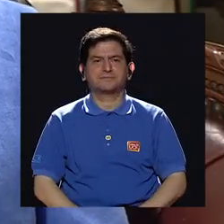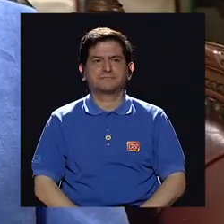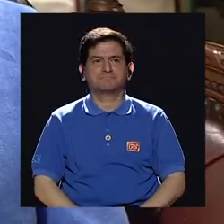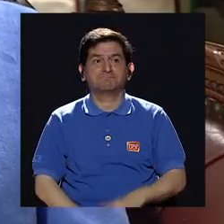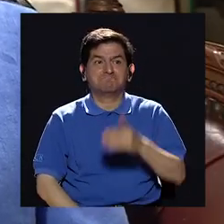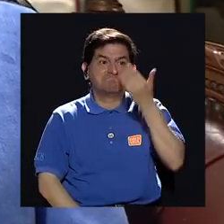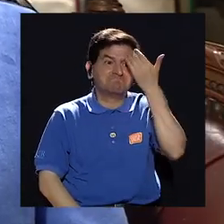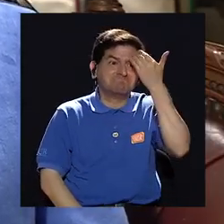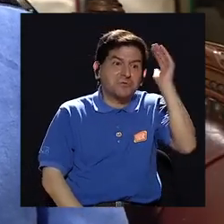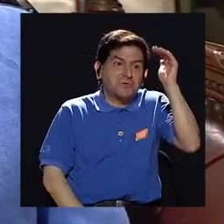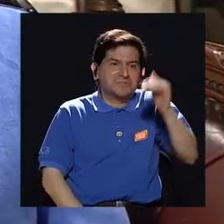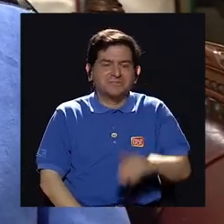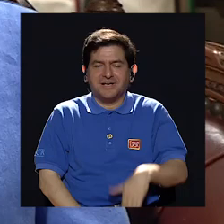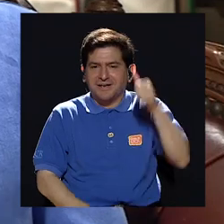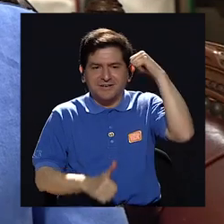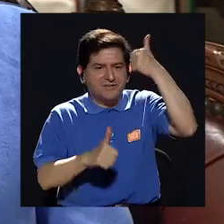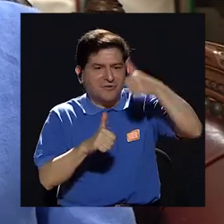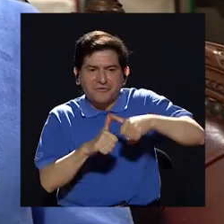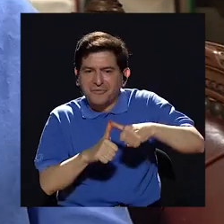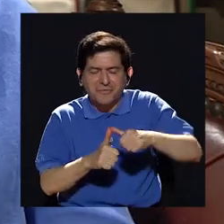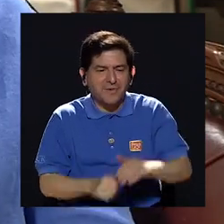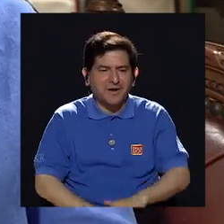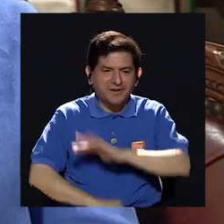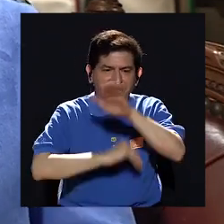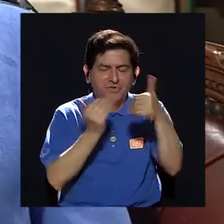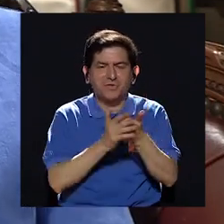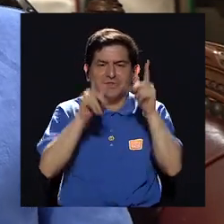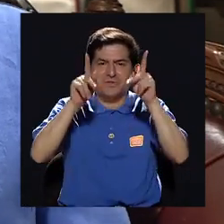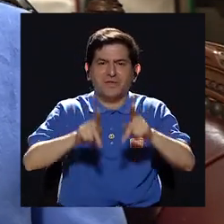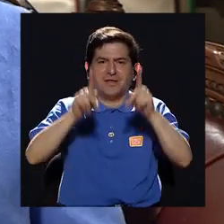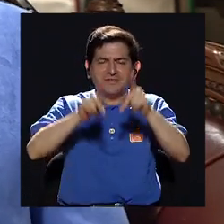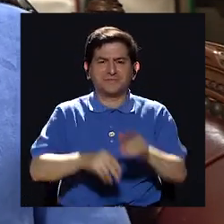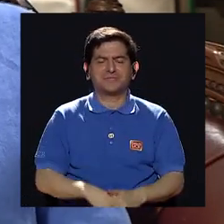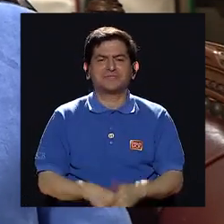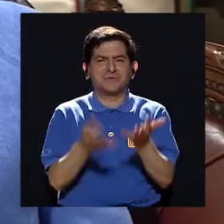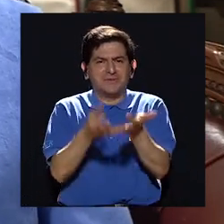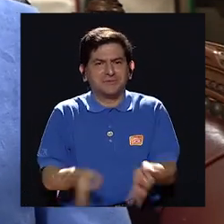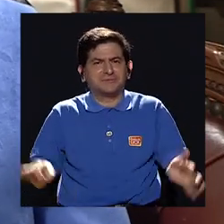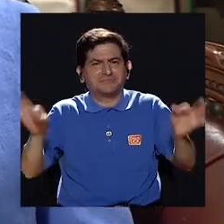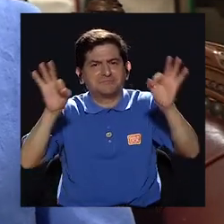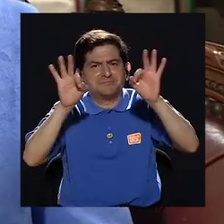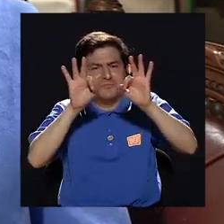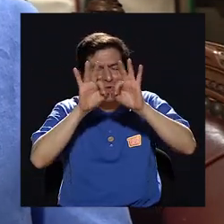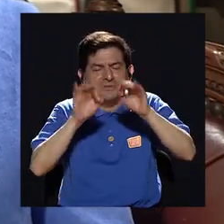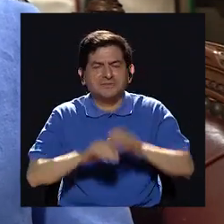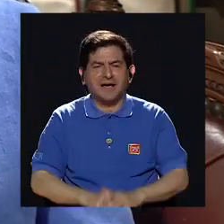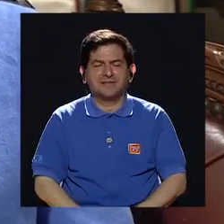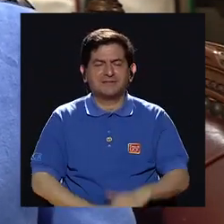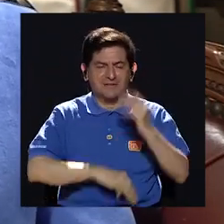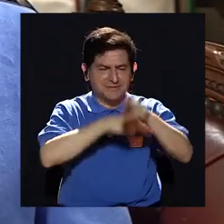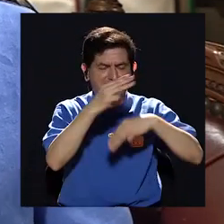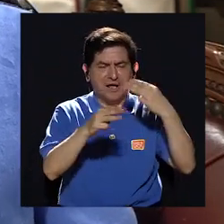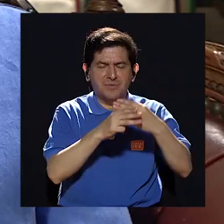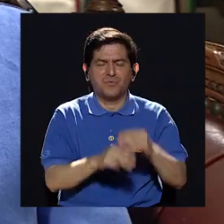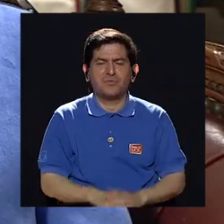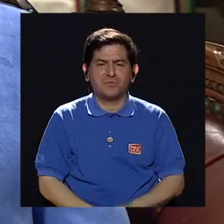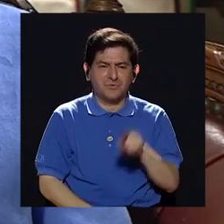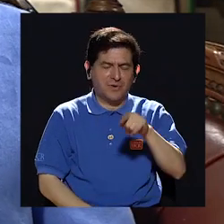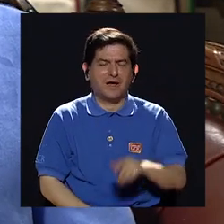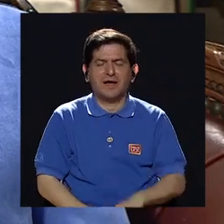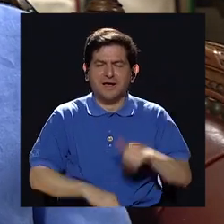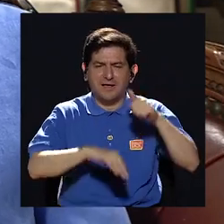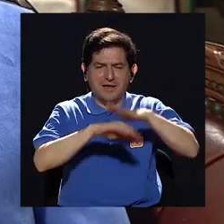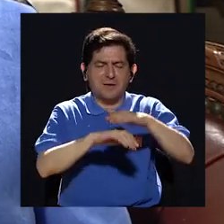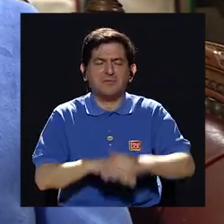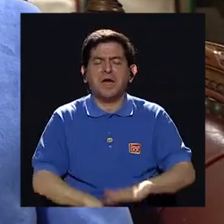que si yo no no recuerdo de todos los mandatarios de todos los mandatarios del mundo me imagino que es una